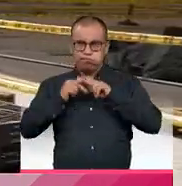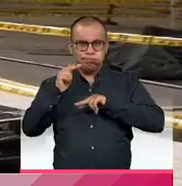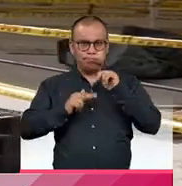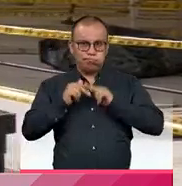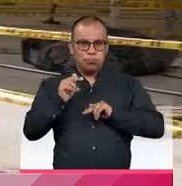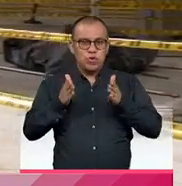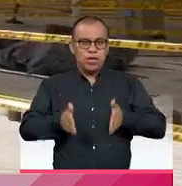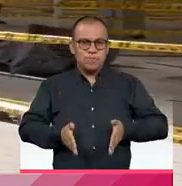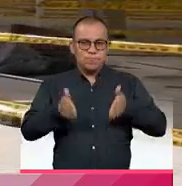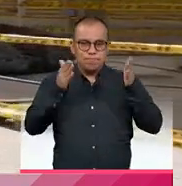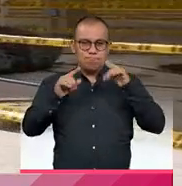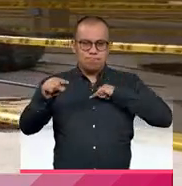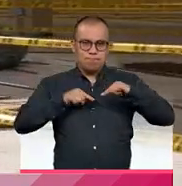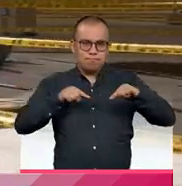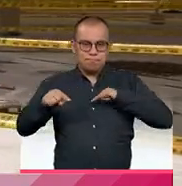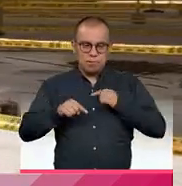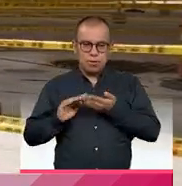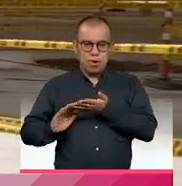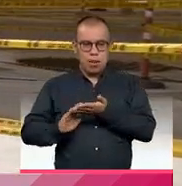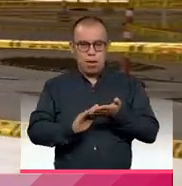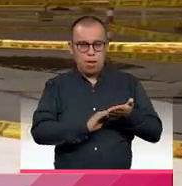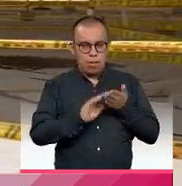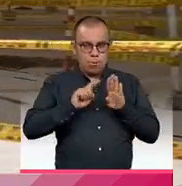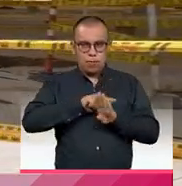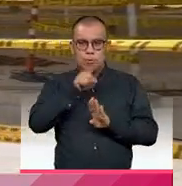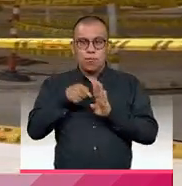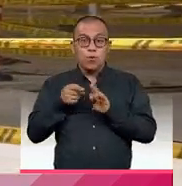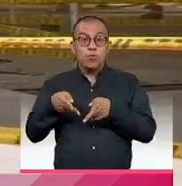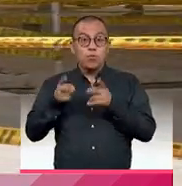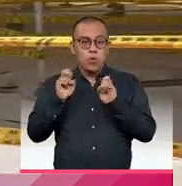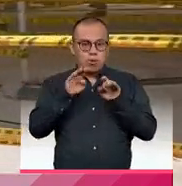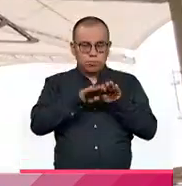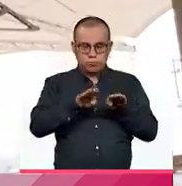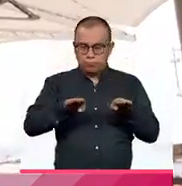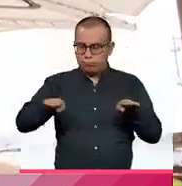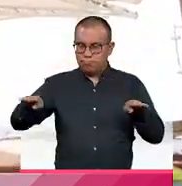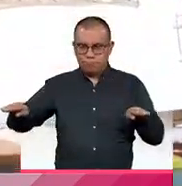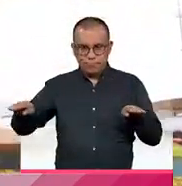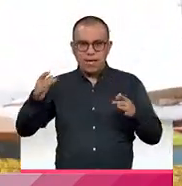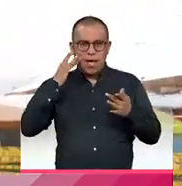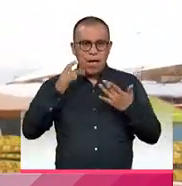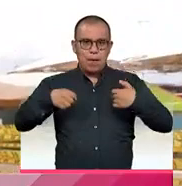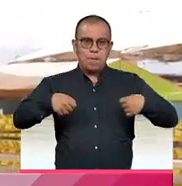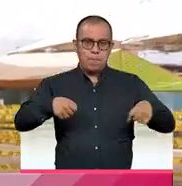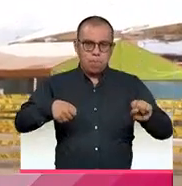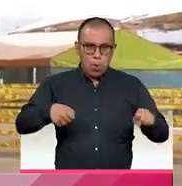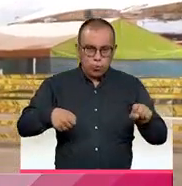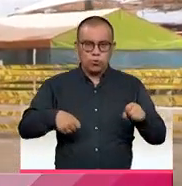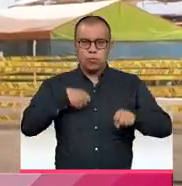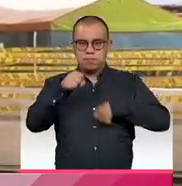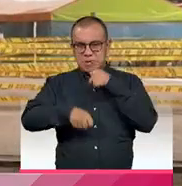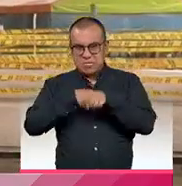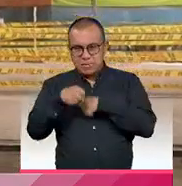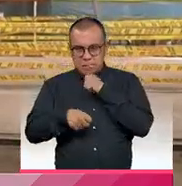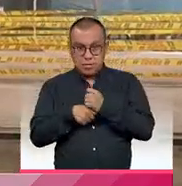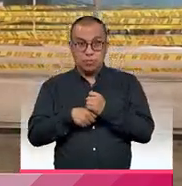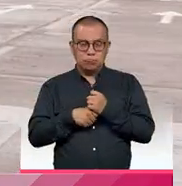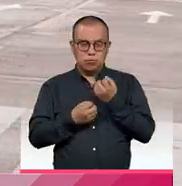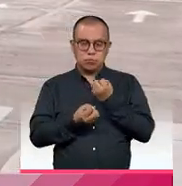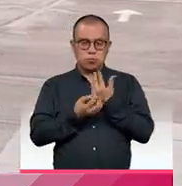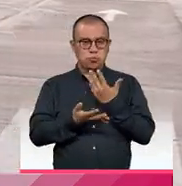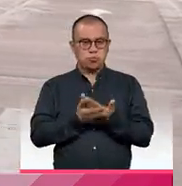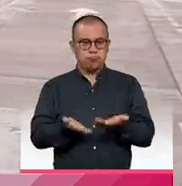edificio administrativo de las zonas de mantenimiento y nuevos parqueaderos para vehículos, motos y bicicletas, infraestructura que